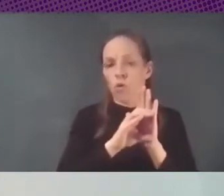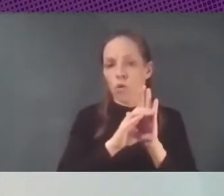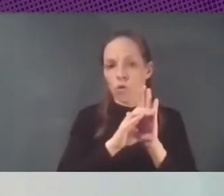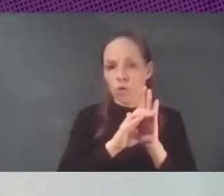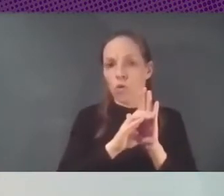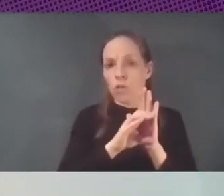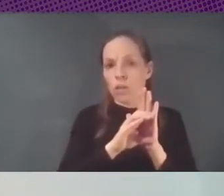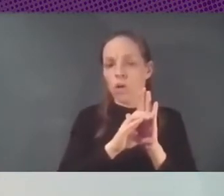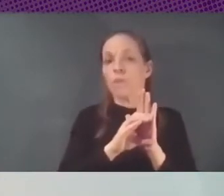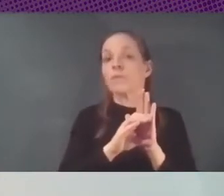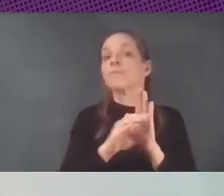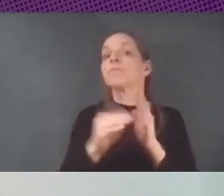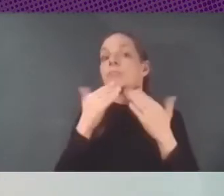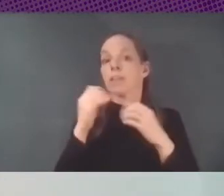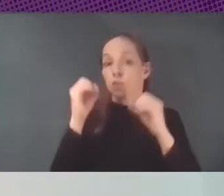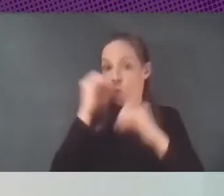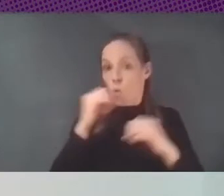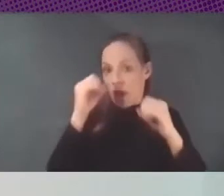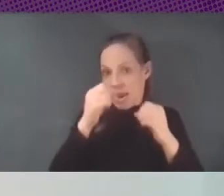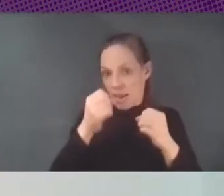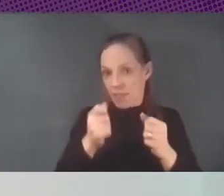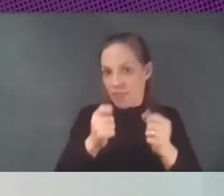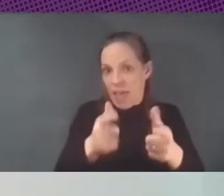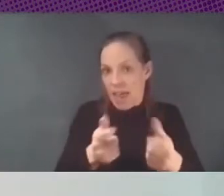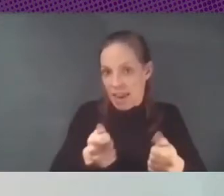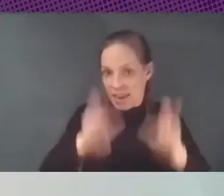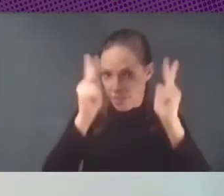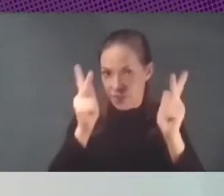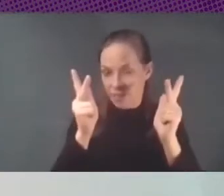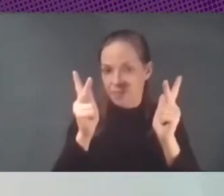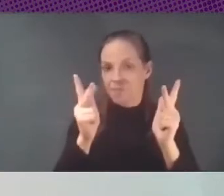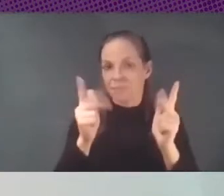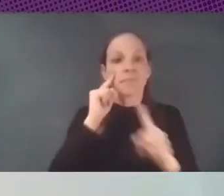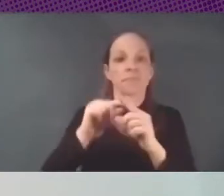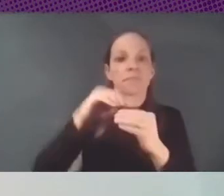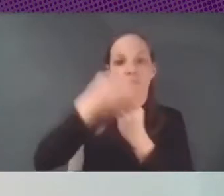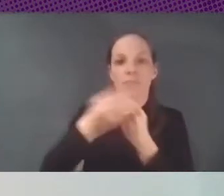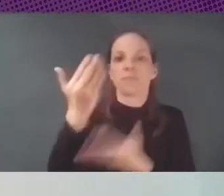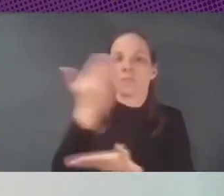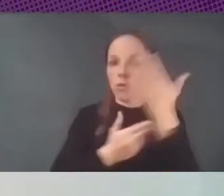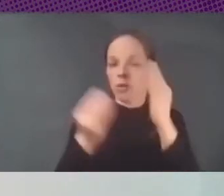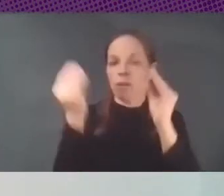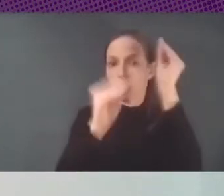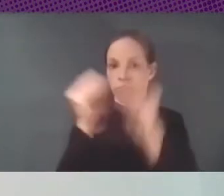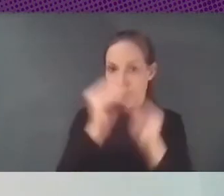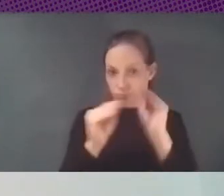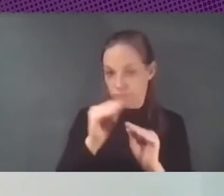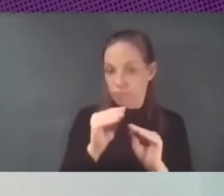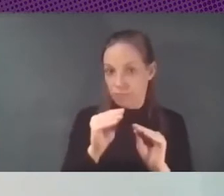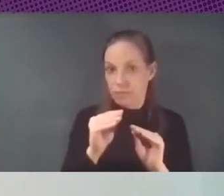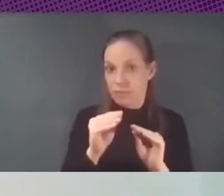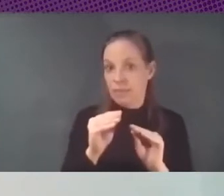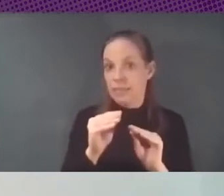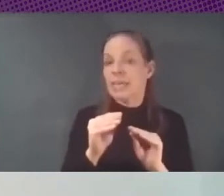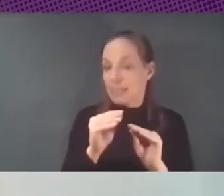una liberación de Google para de la parte de editar documentos colaborativos ¿no? entonces pues sí sí que hay que hacer